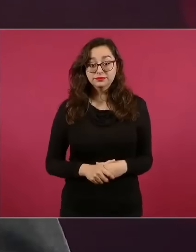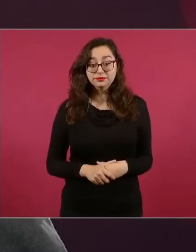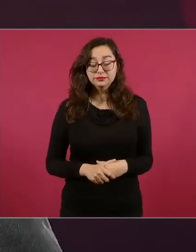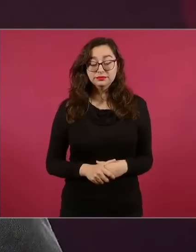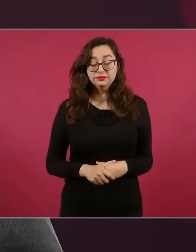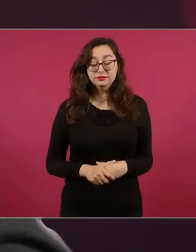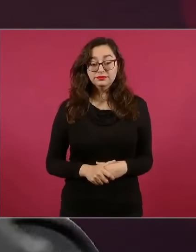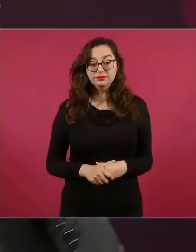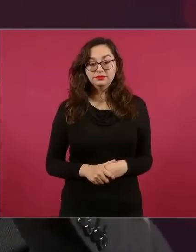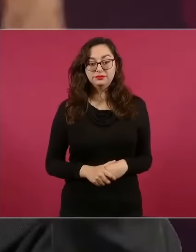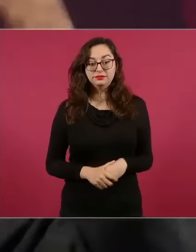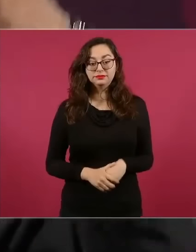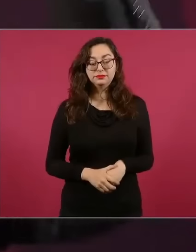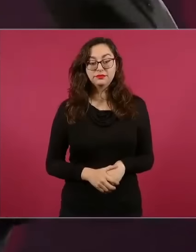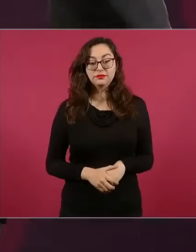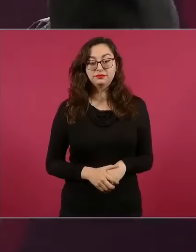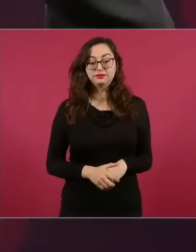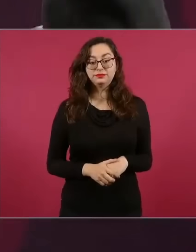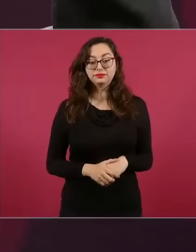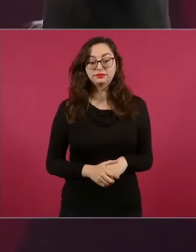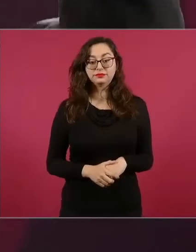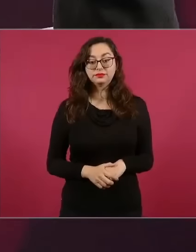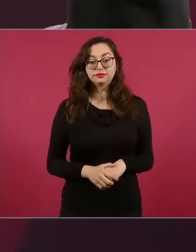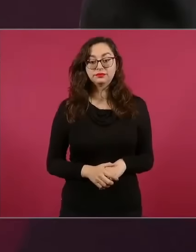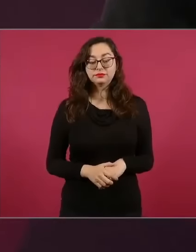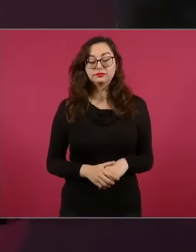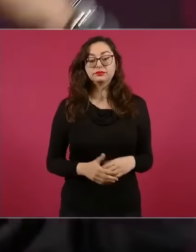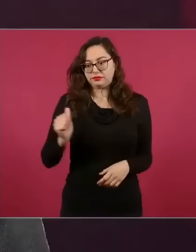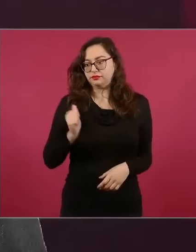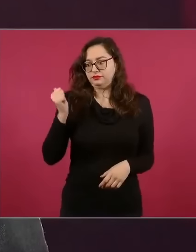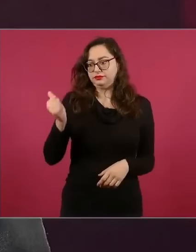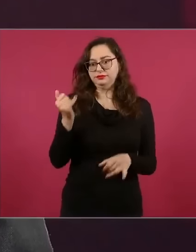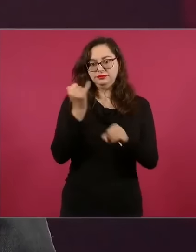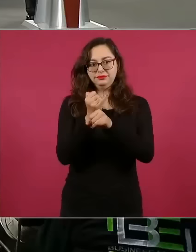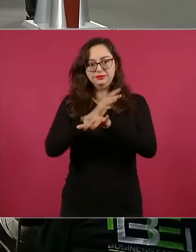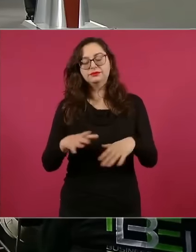Además, el método que aprovecho para informar